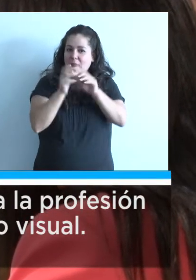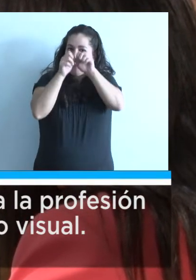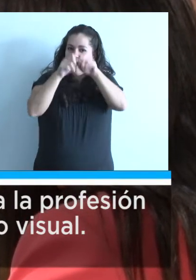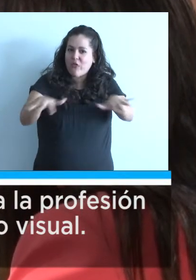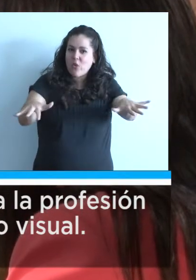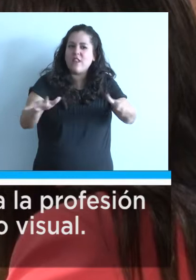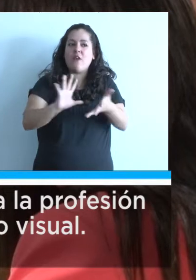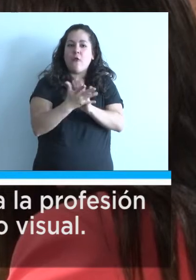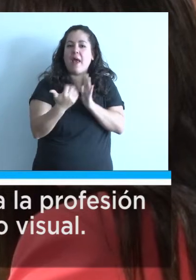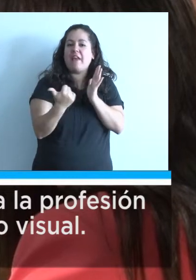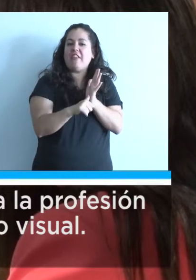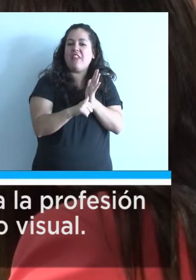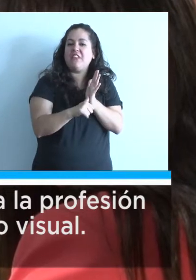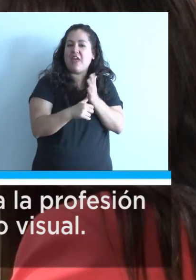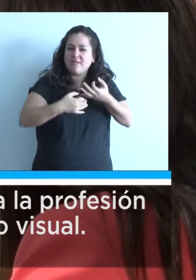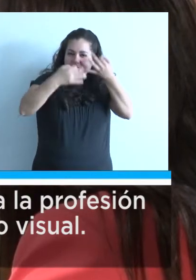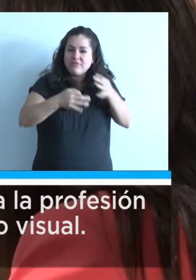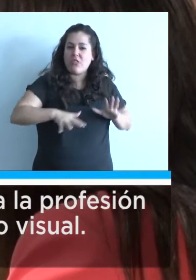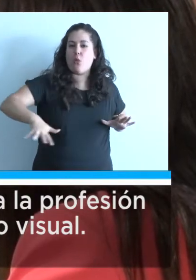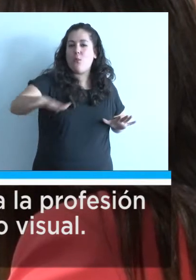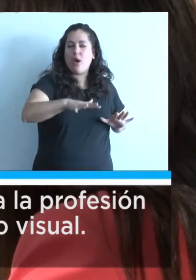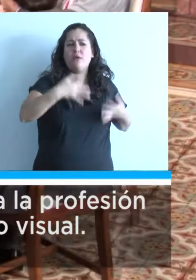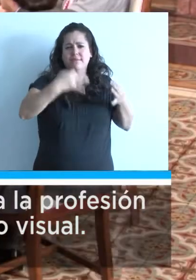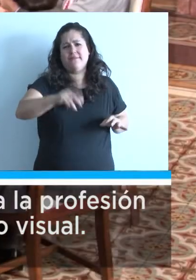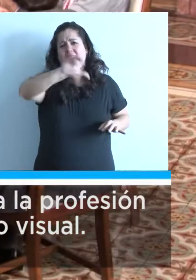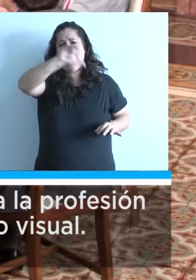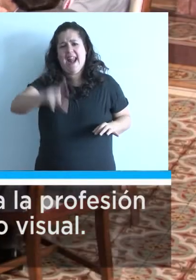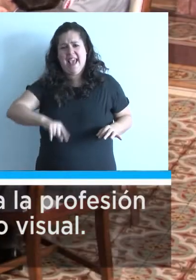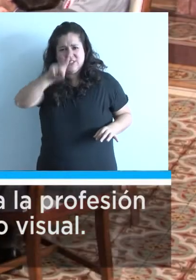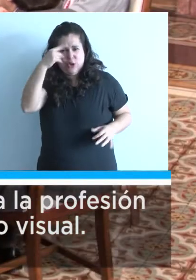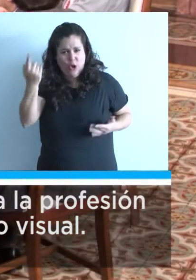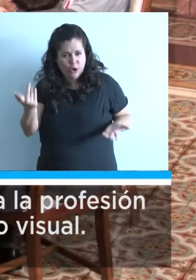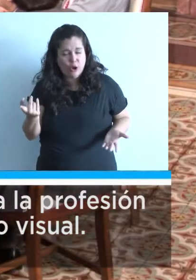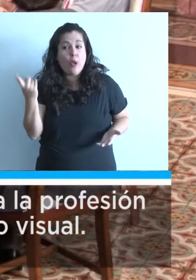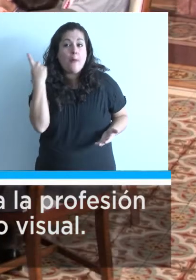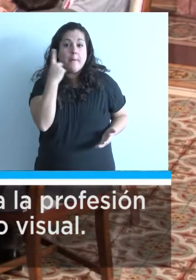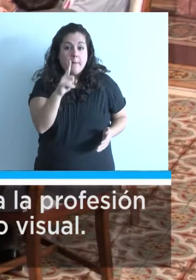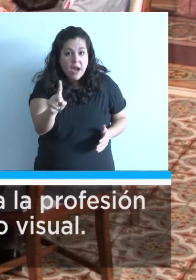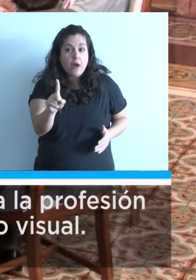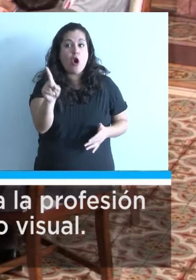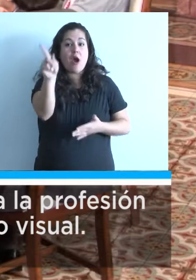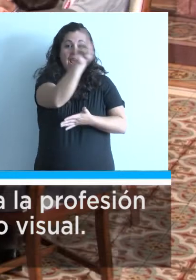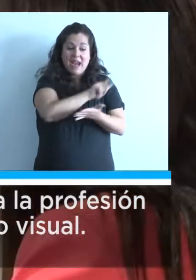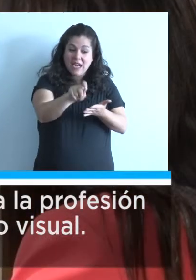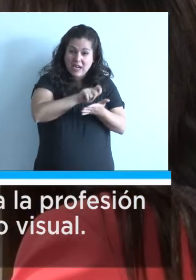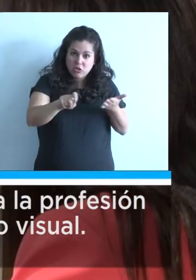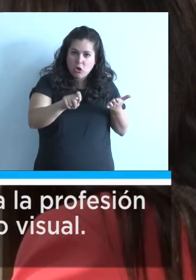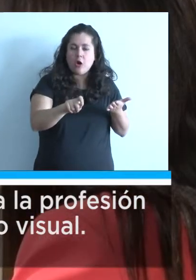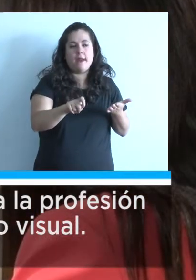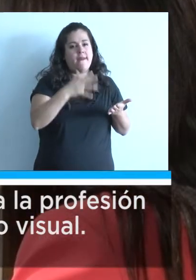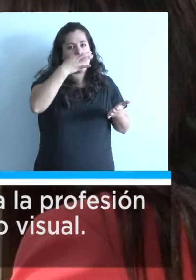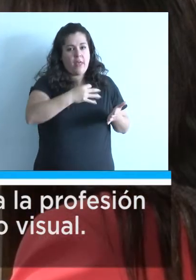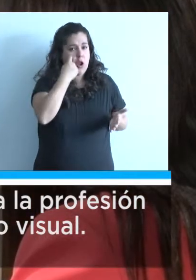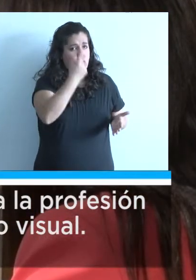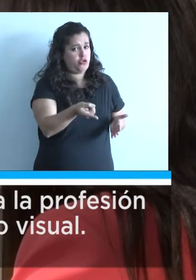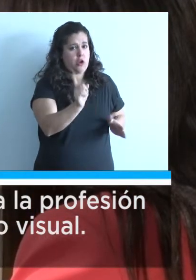la identidad de todo un pueblo, de una nación. Sin embargo, los escritores literarios